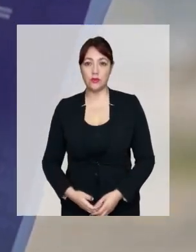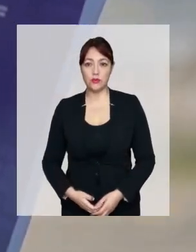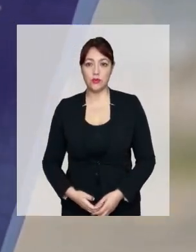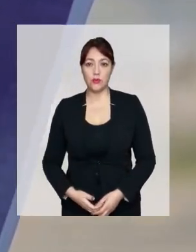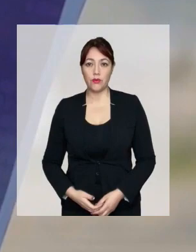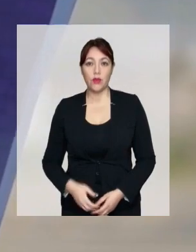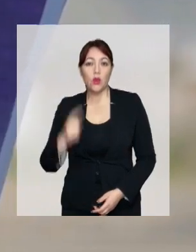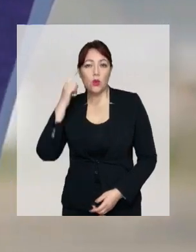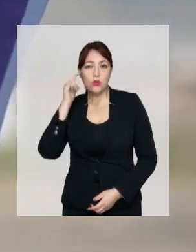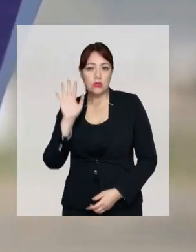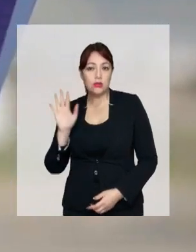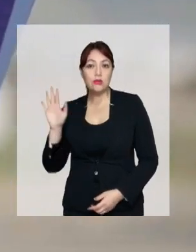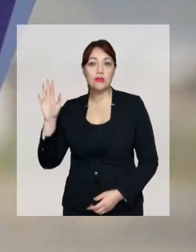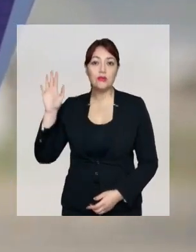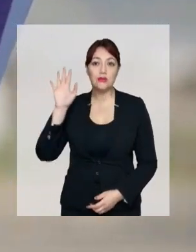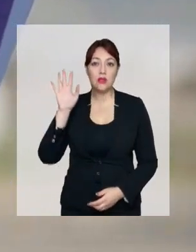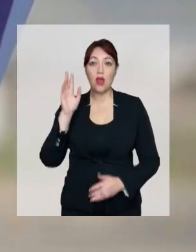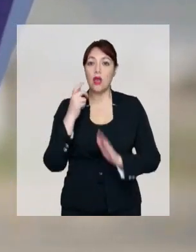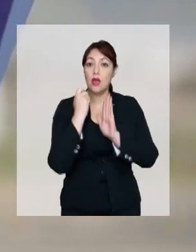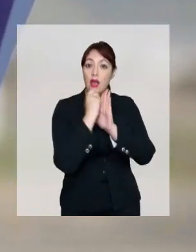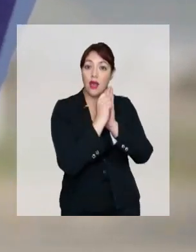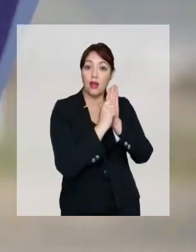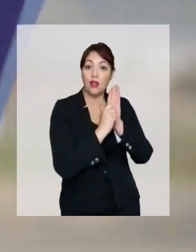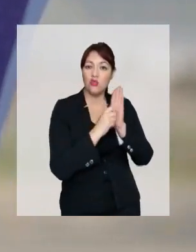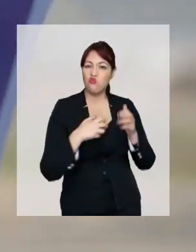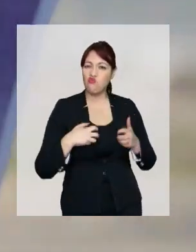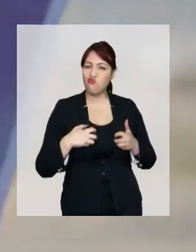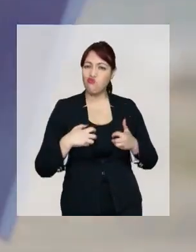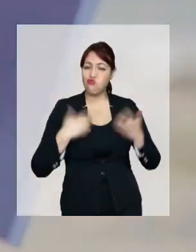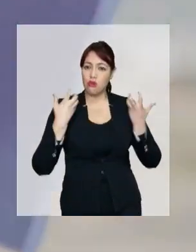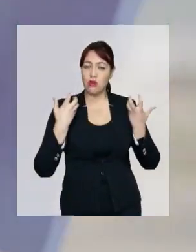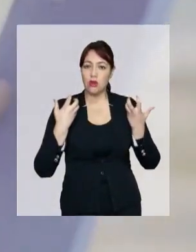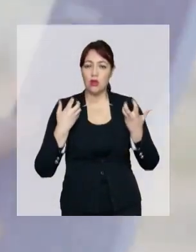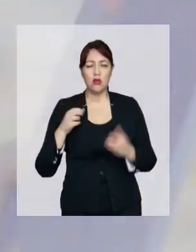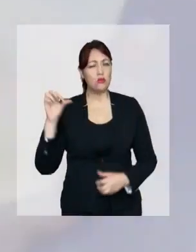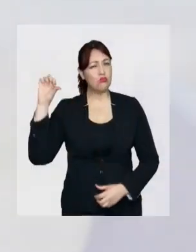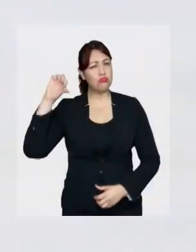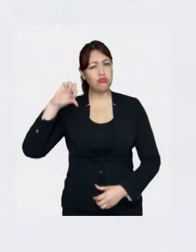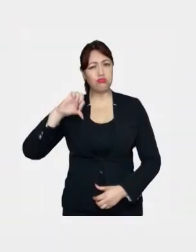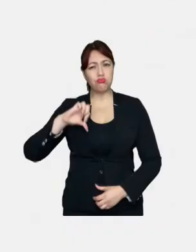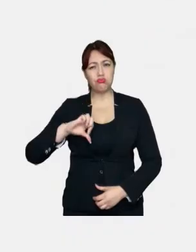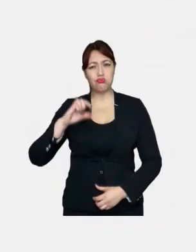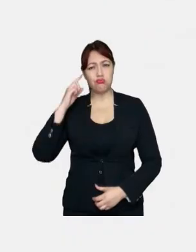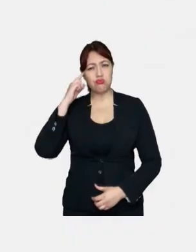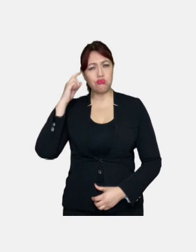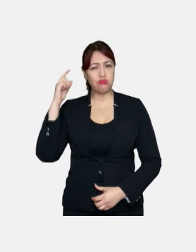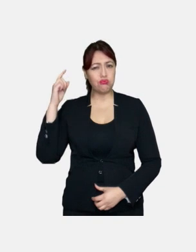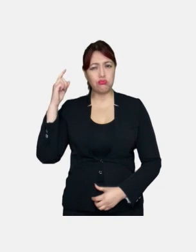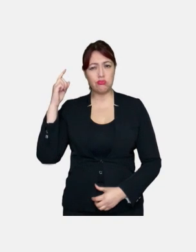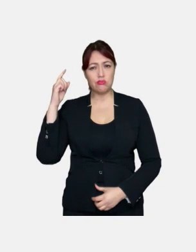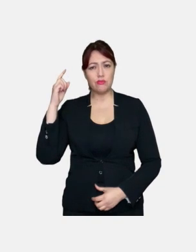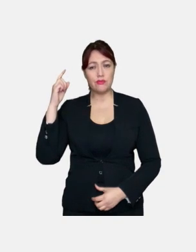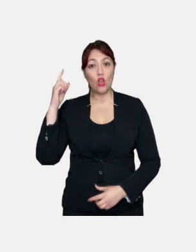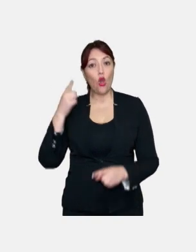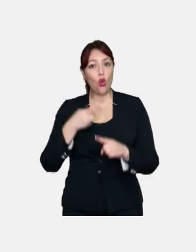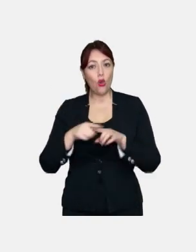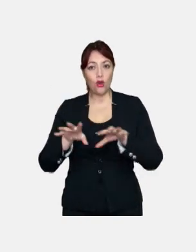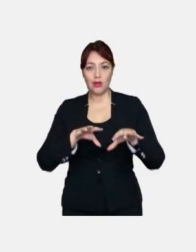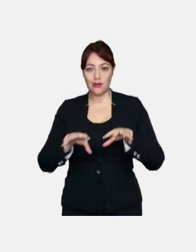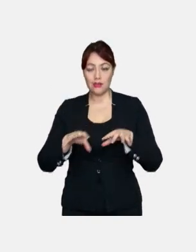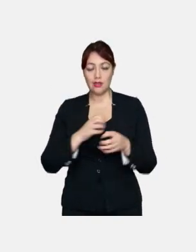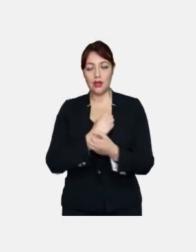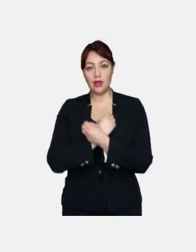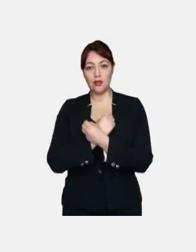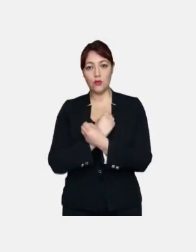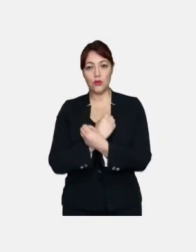Y un sueño escrito con rabia es una pesadilla. Otra cosa es el